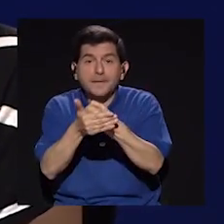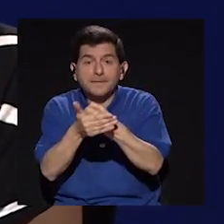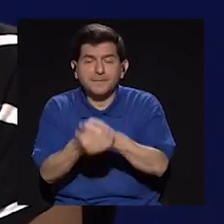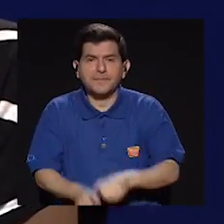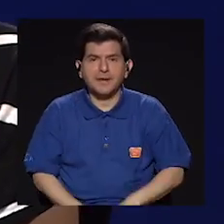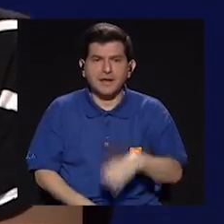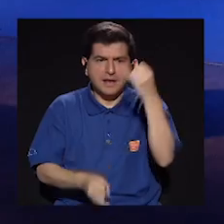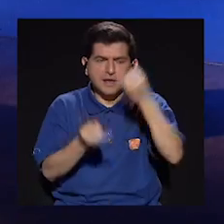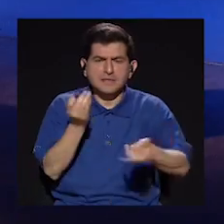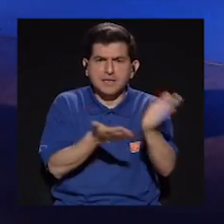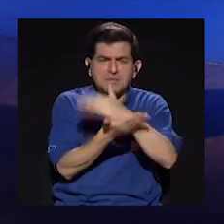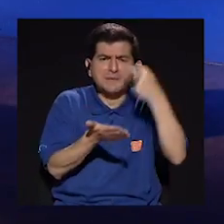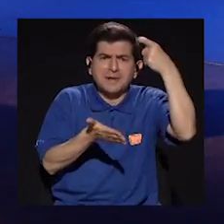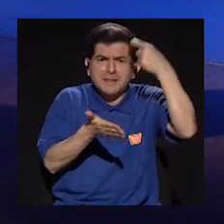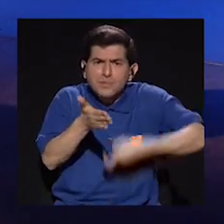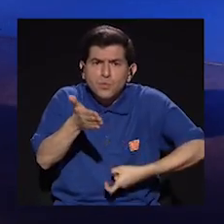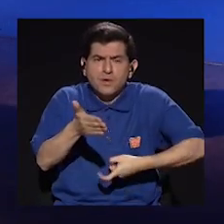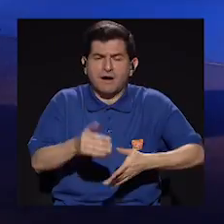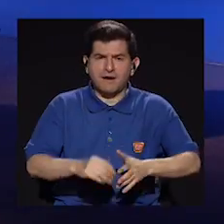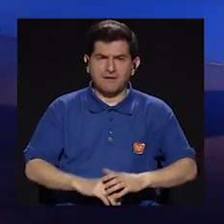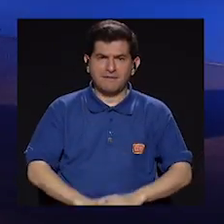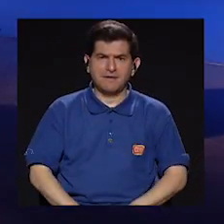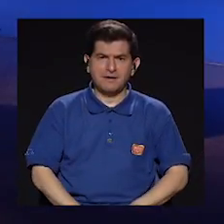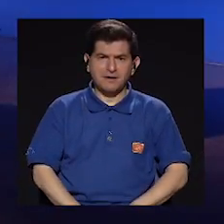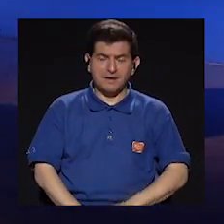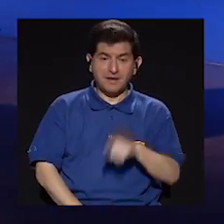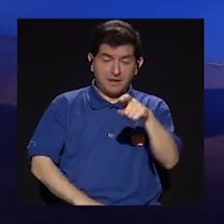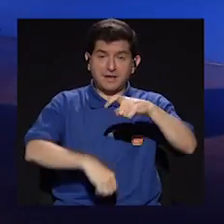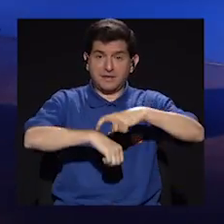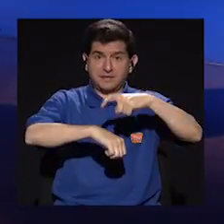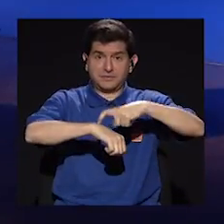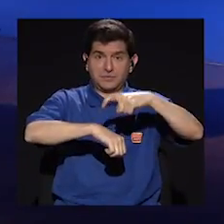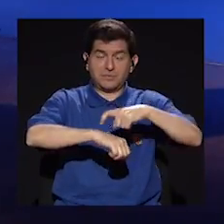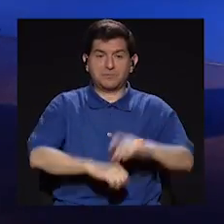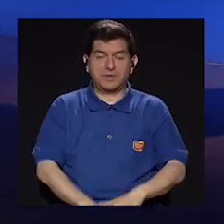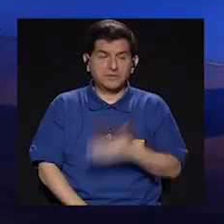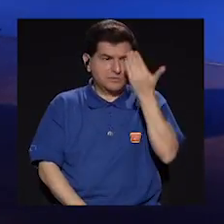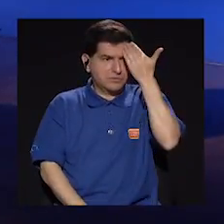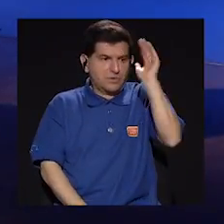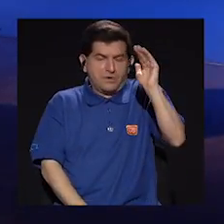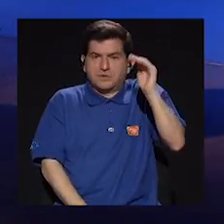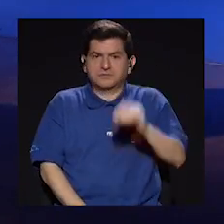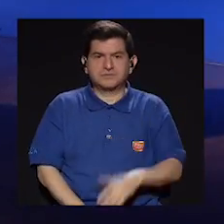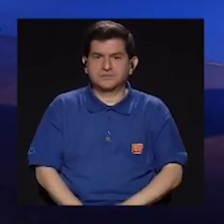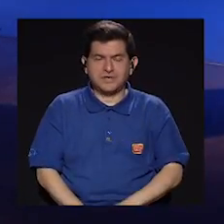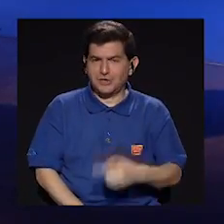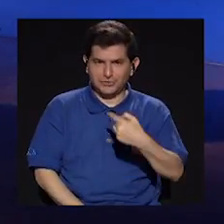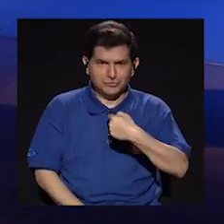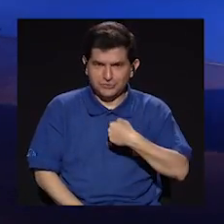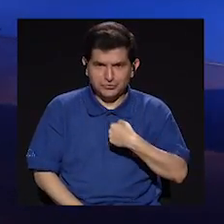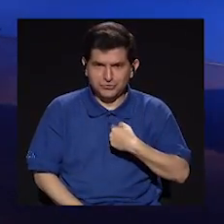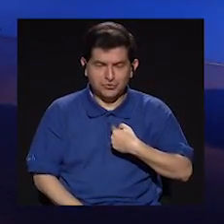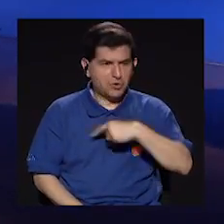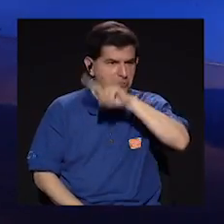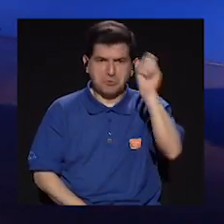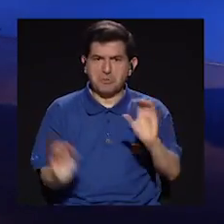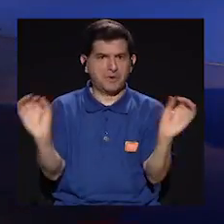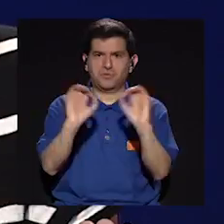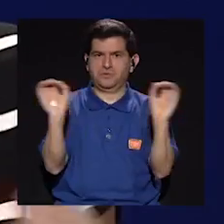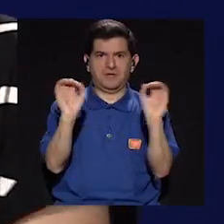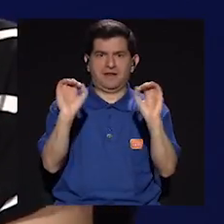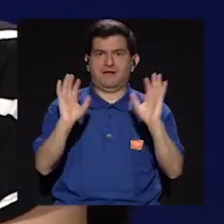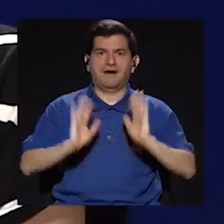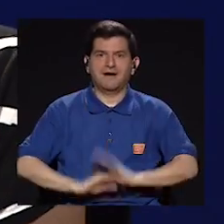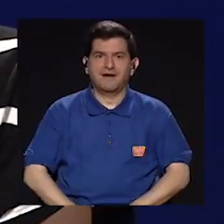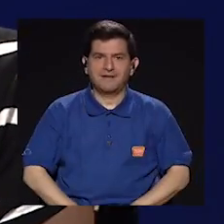golpe y además termina con una parte muy dura. Entonces, te quedas como, no sé qué pensar. O sea, yo no preguntaría